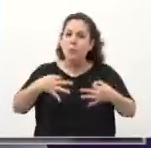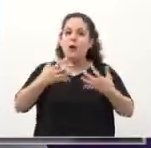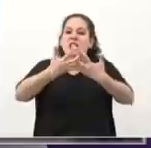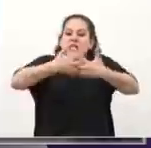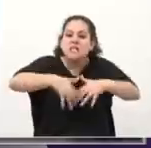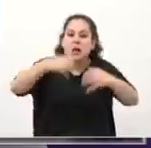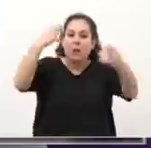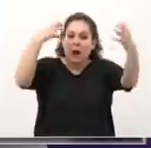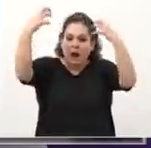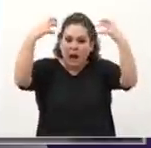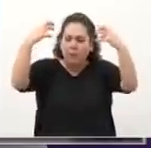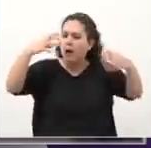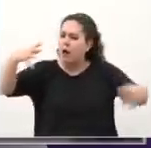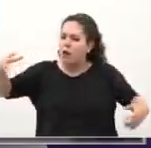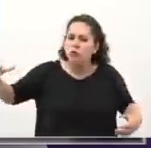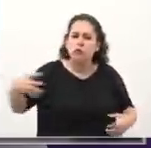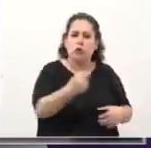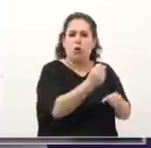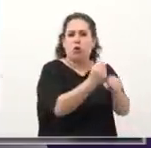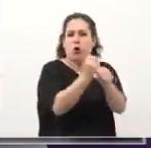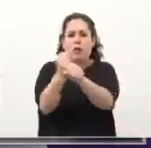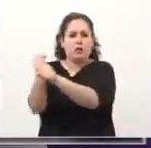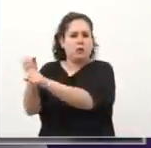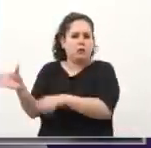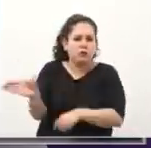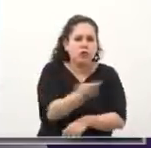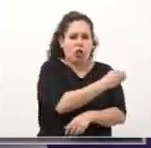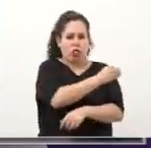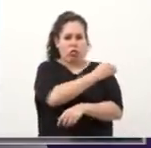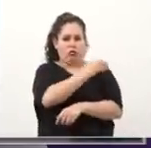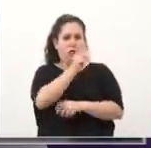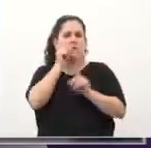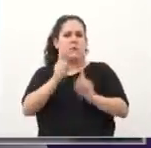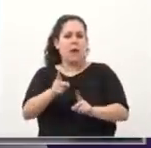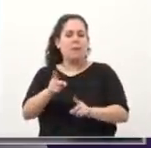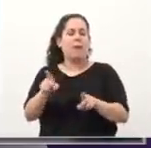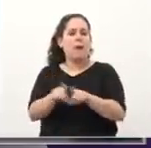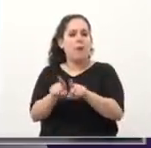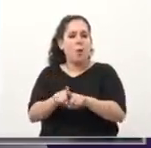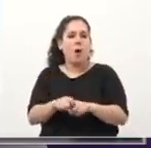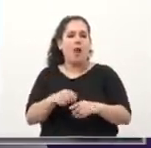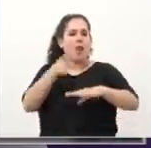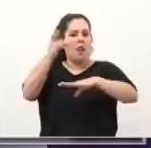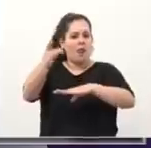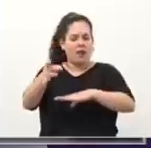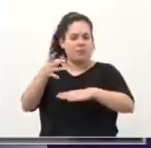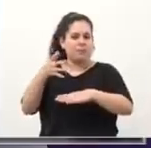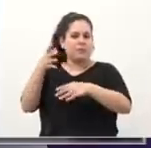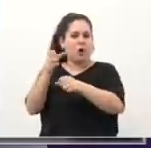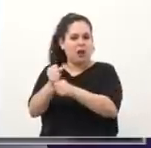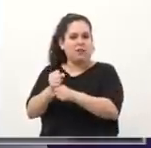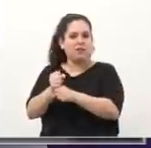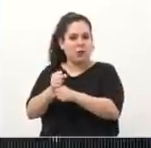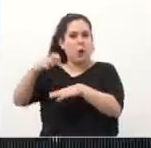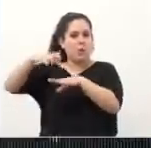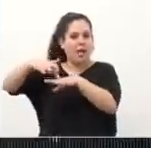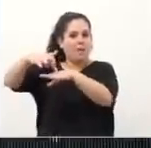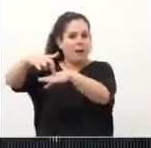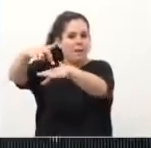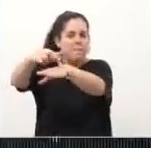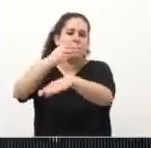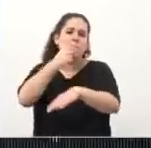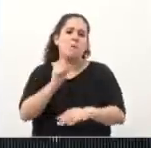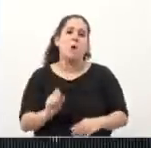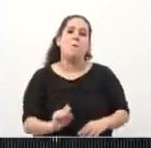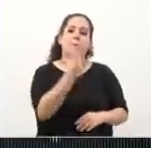todos los colectivos de la Ciudad de Buenos Aires. También pudimos coordinar las estaciones de transbordo. Vamos a hacer dos más en el próximo mandato. En primera junta,